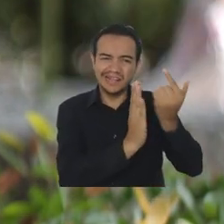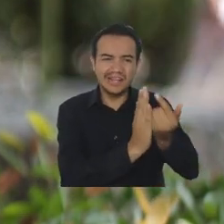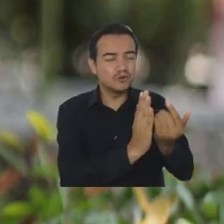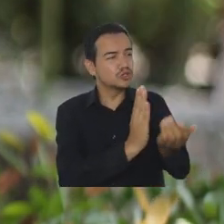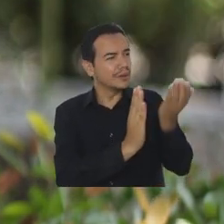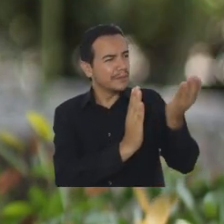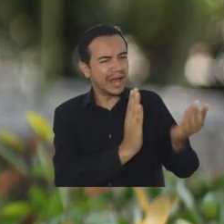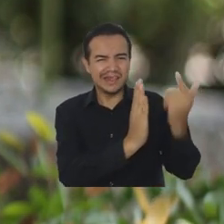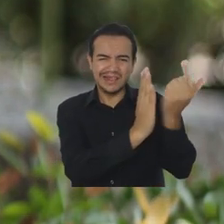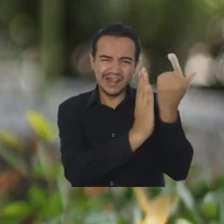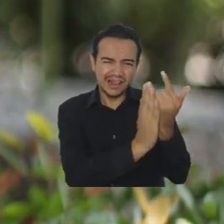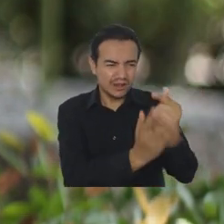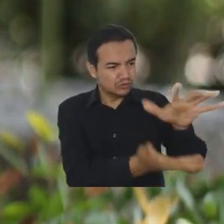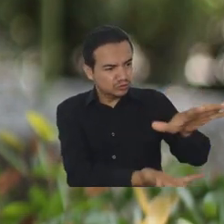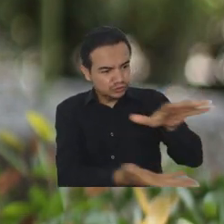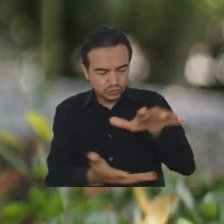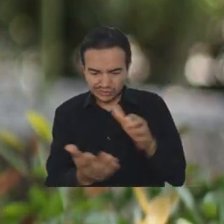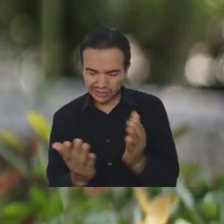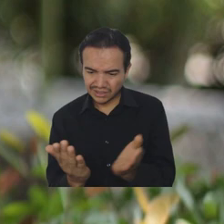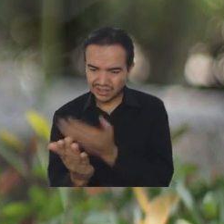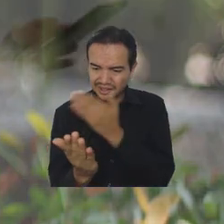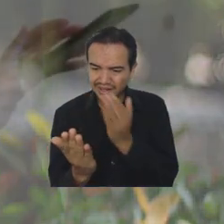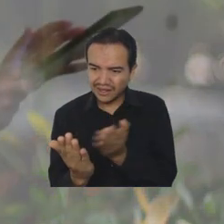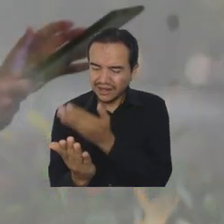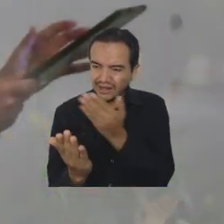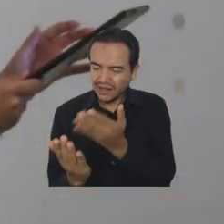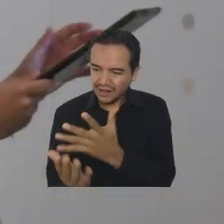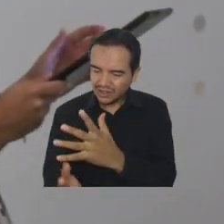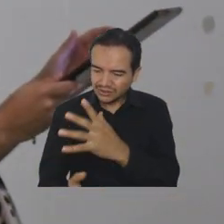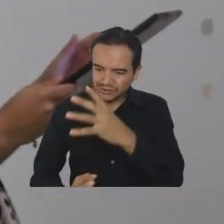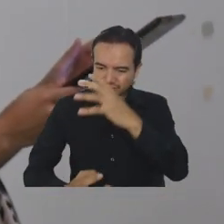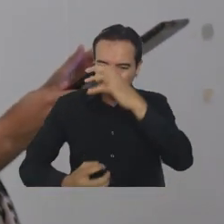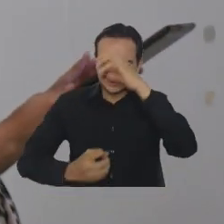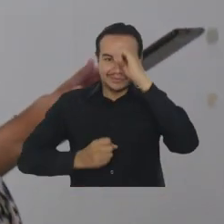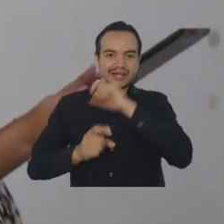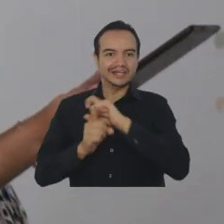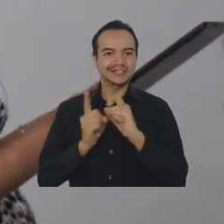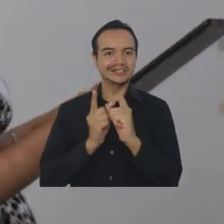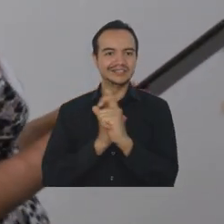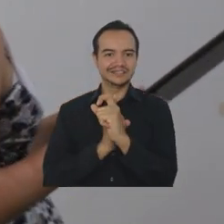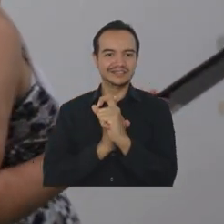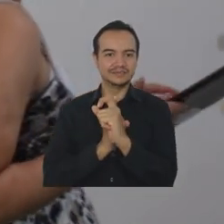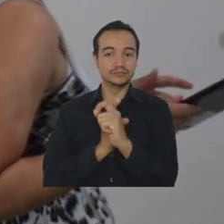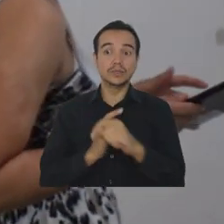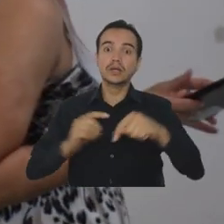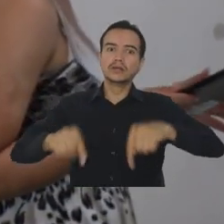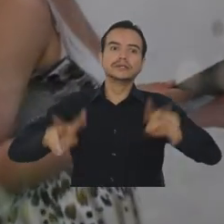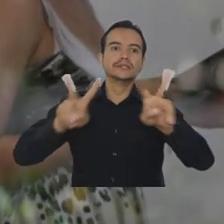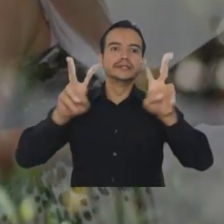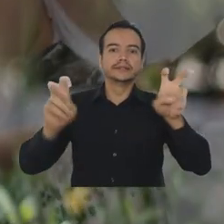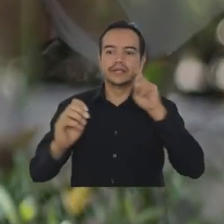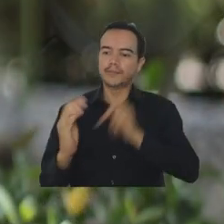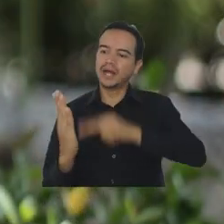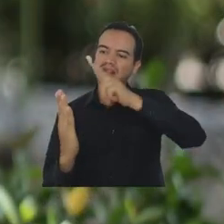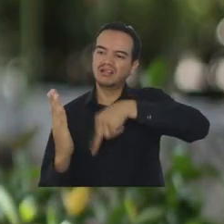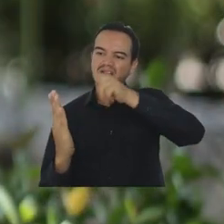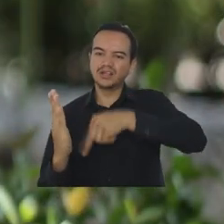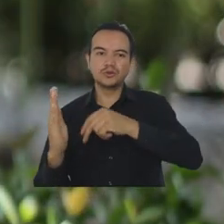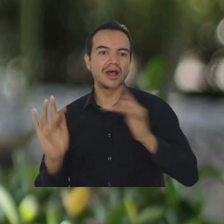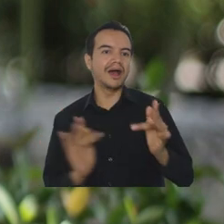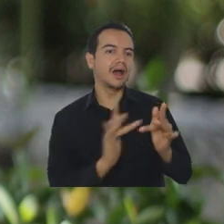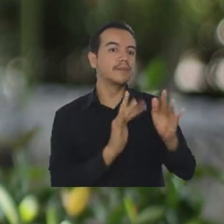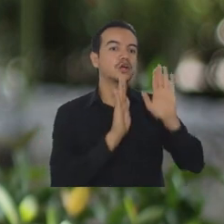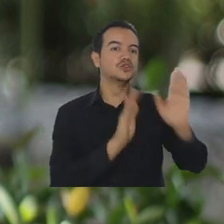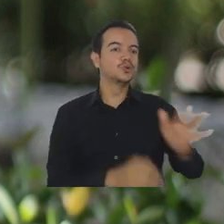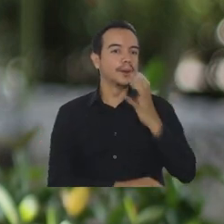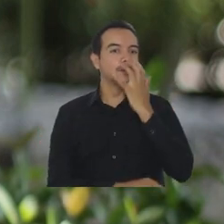contribuyamos a ese arraigo cultural. Tenemos la Gabo Lectura para que los chicos conozcan